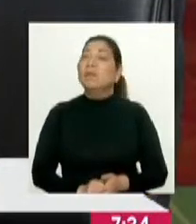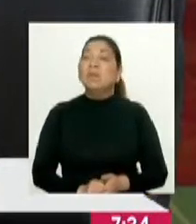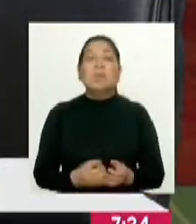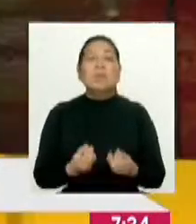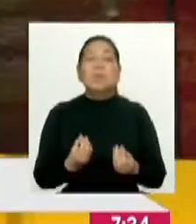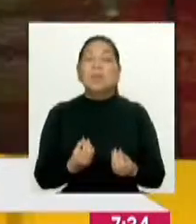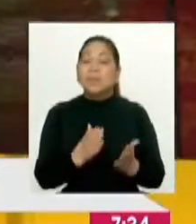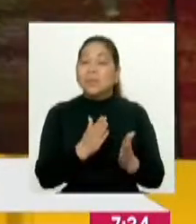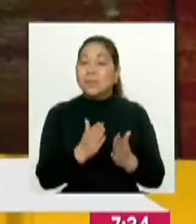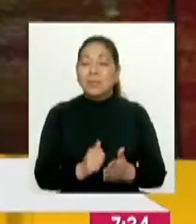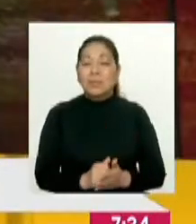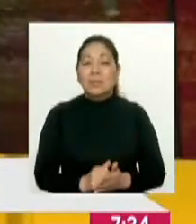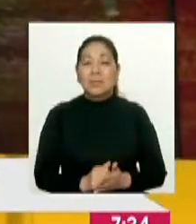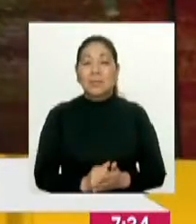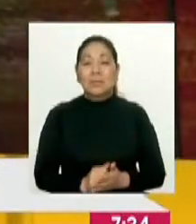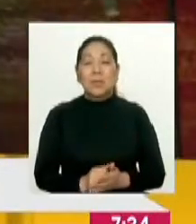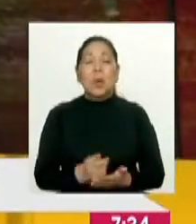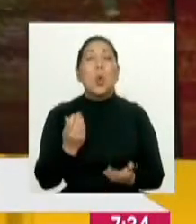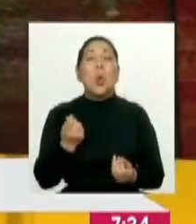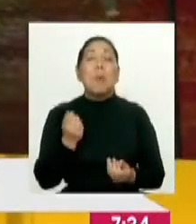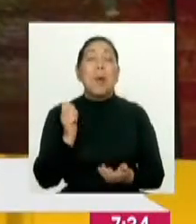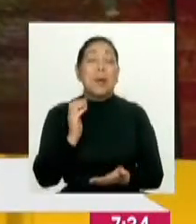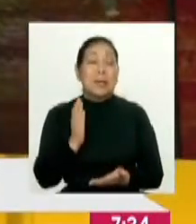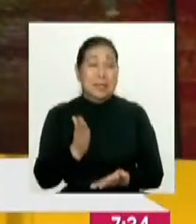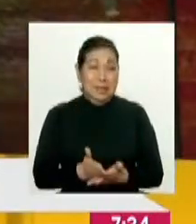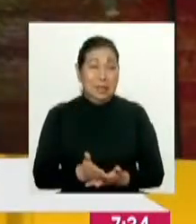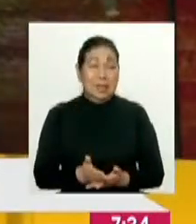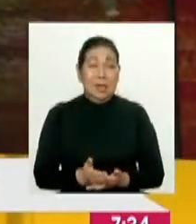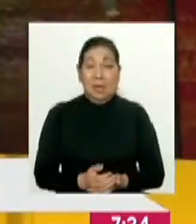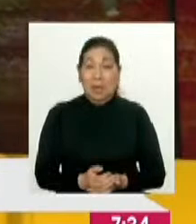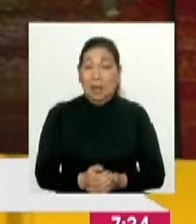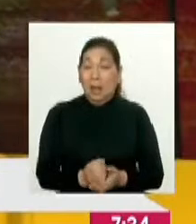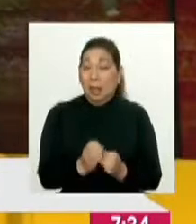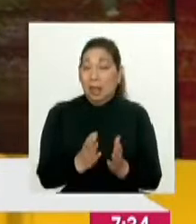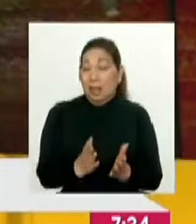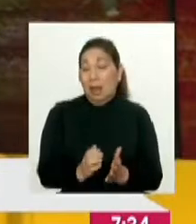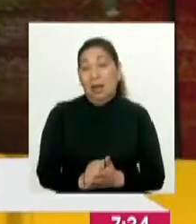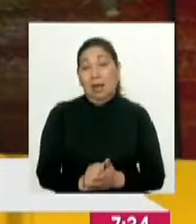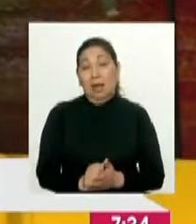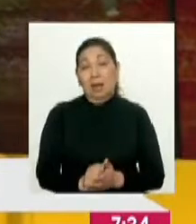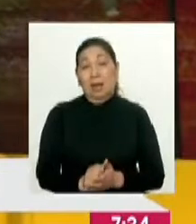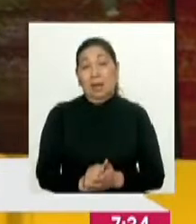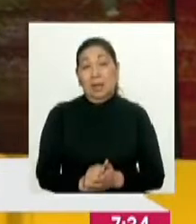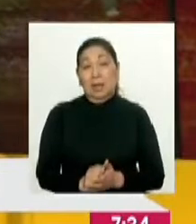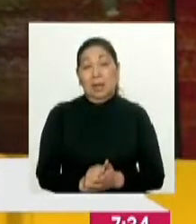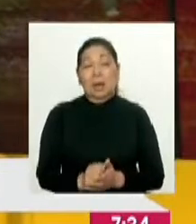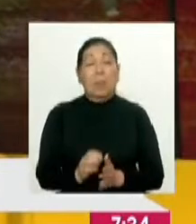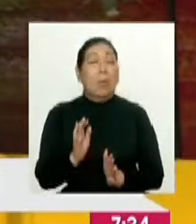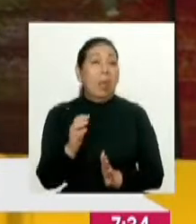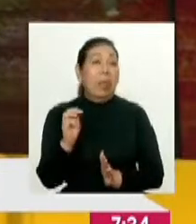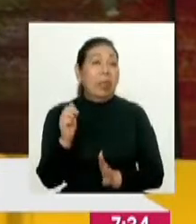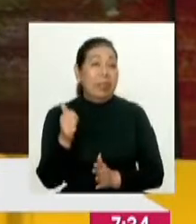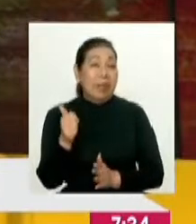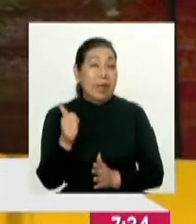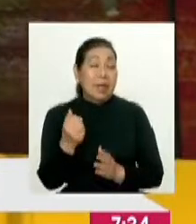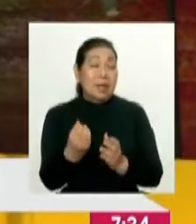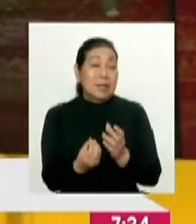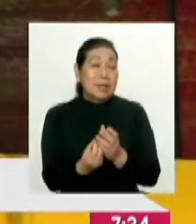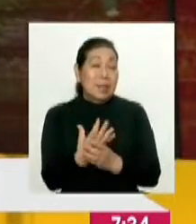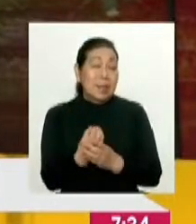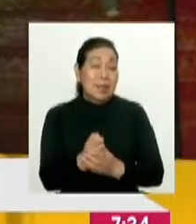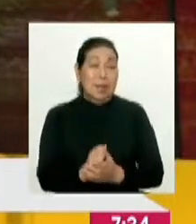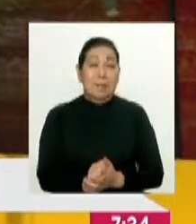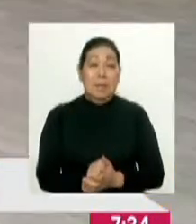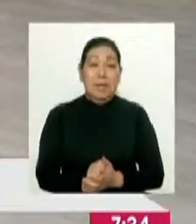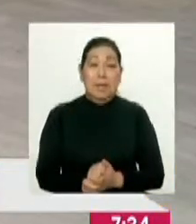¿cómo se determina la infracción? sea, automáticamente, el día 10 de septiembre, ¿no?